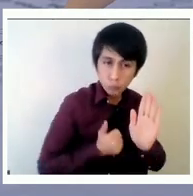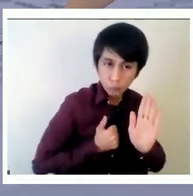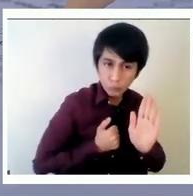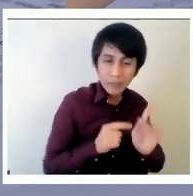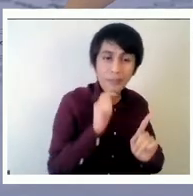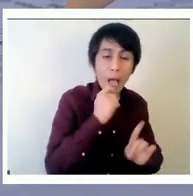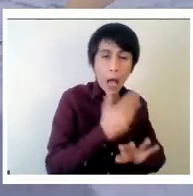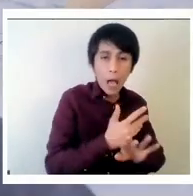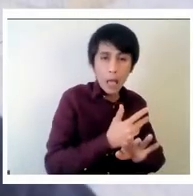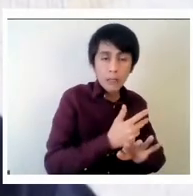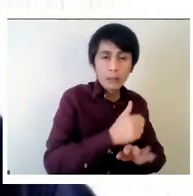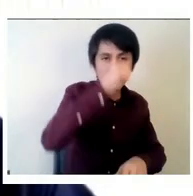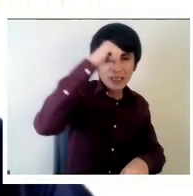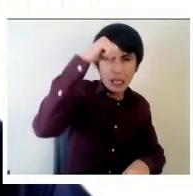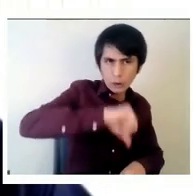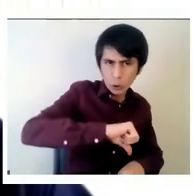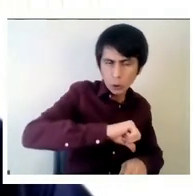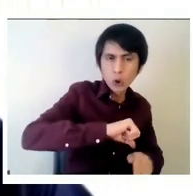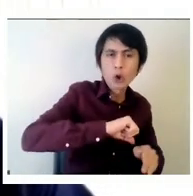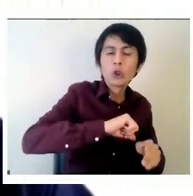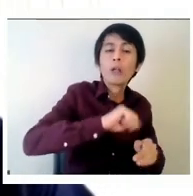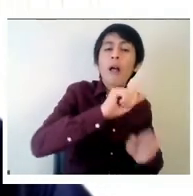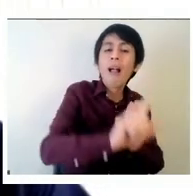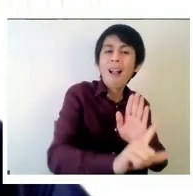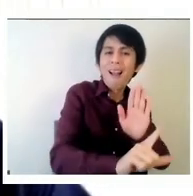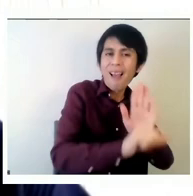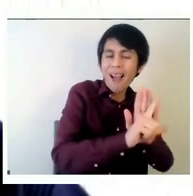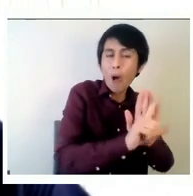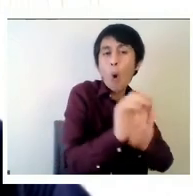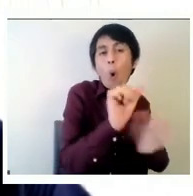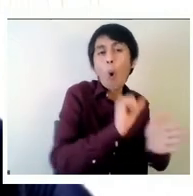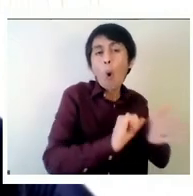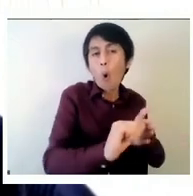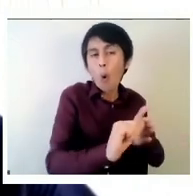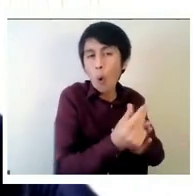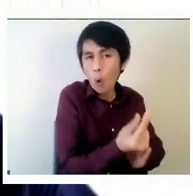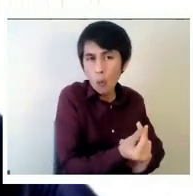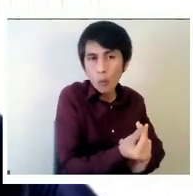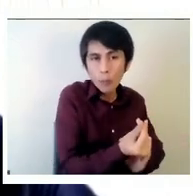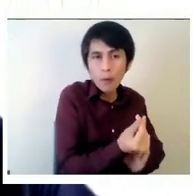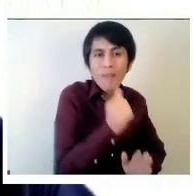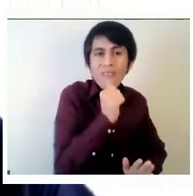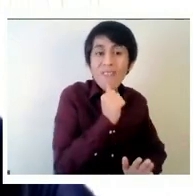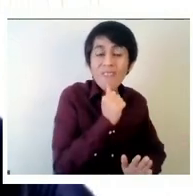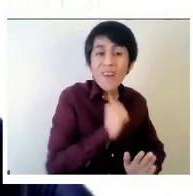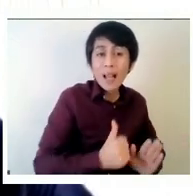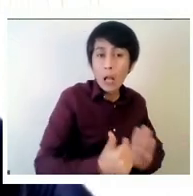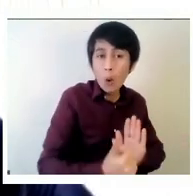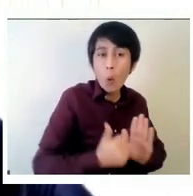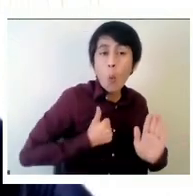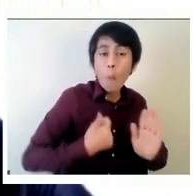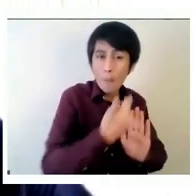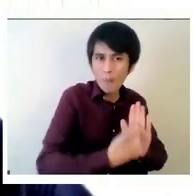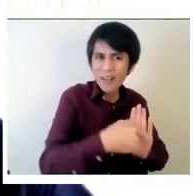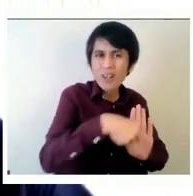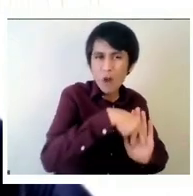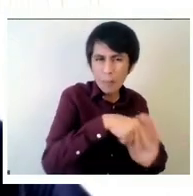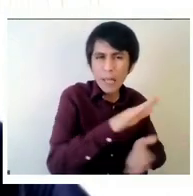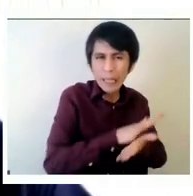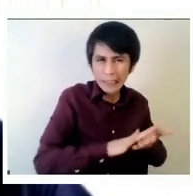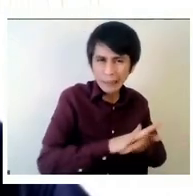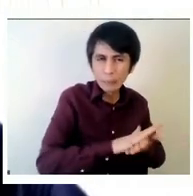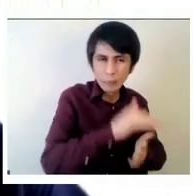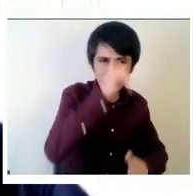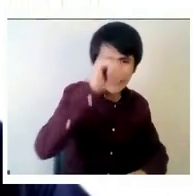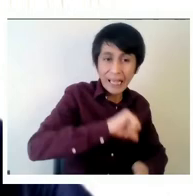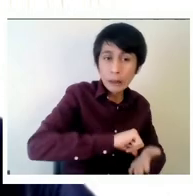tanto económicas como legales a los establecimientos por el incumplimiento de la normativa y sanciones que uno